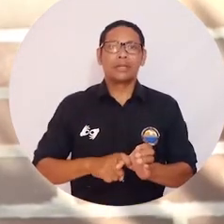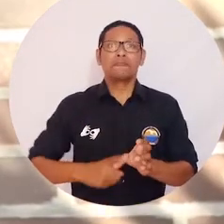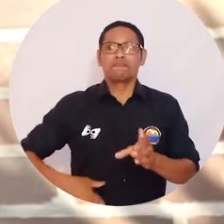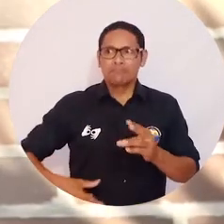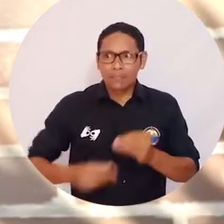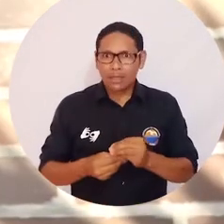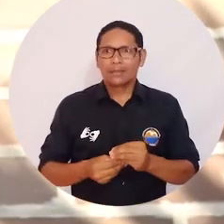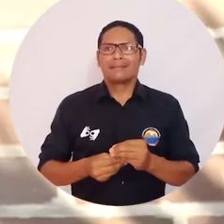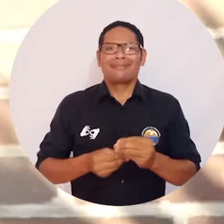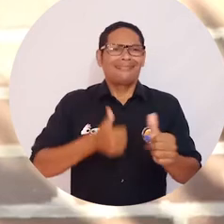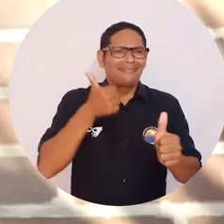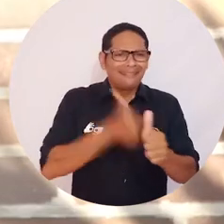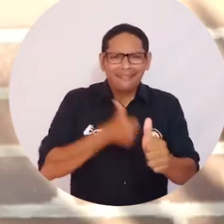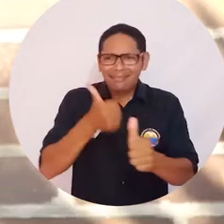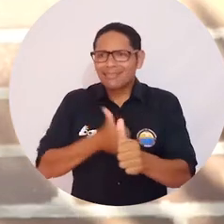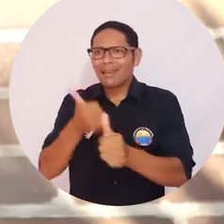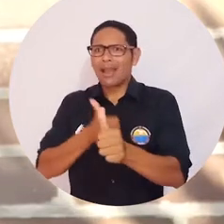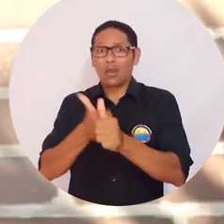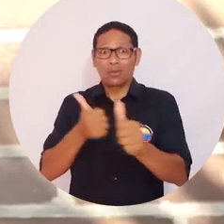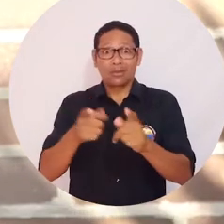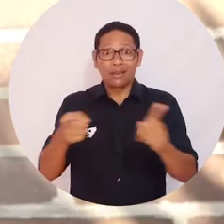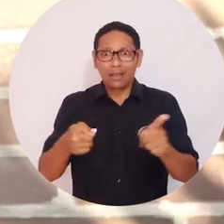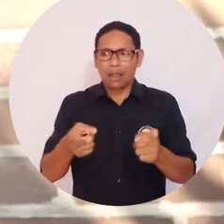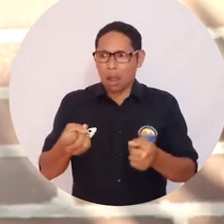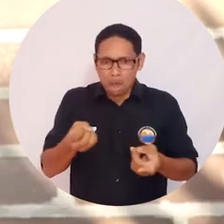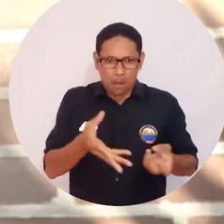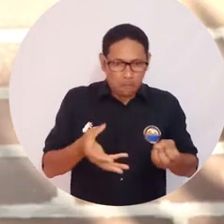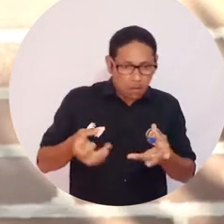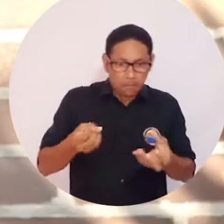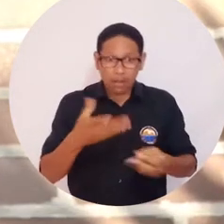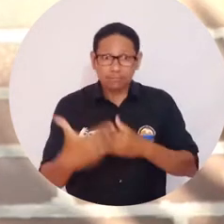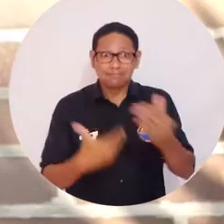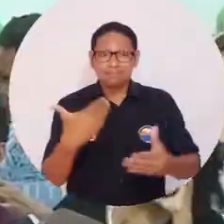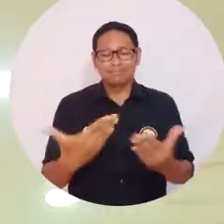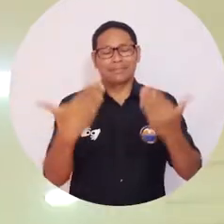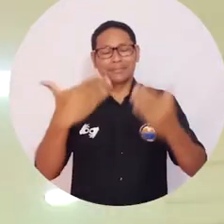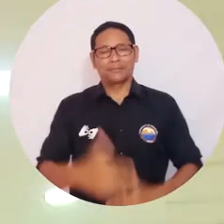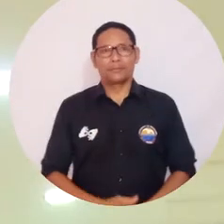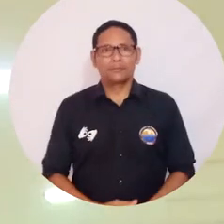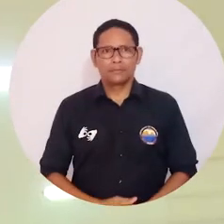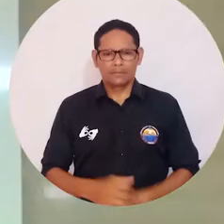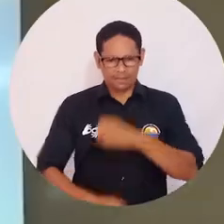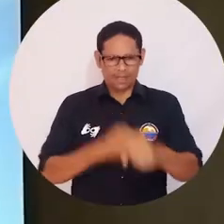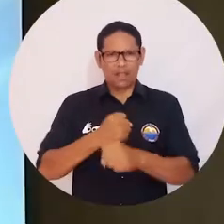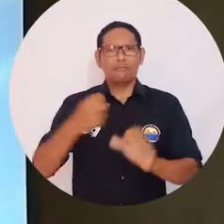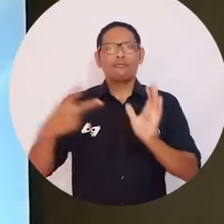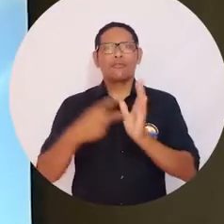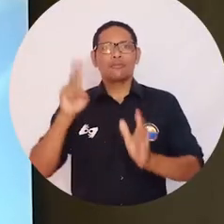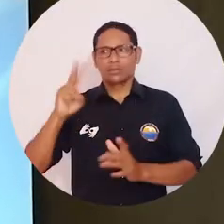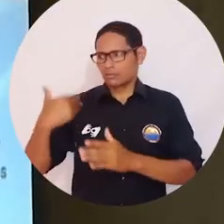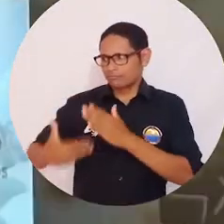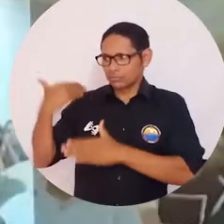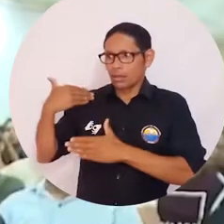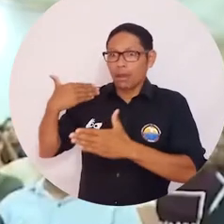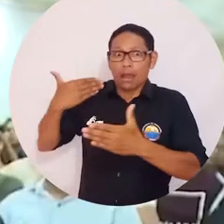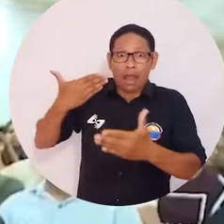y además quiero agradecer a cada persona que ha contribuido un poco para su desarrollo. Desde 2002, el programa ha